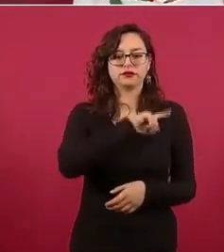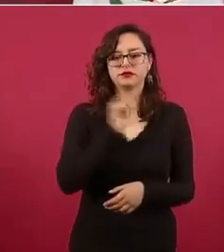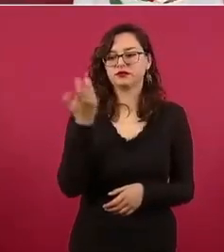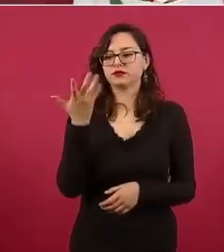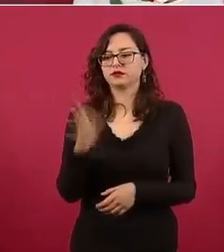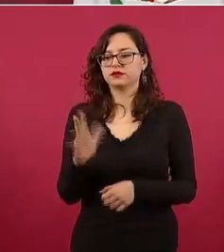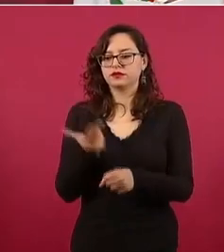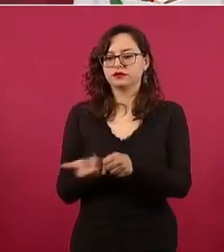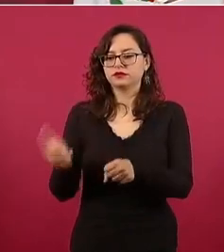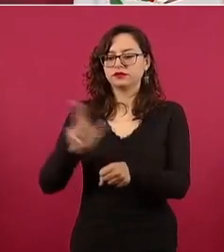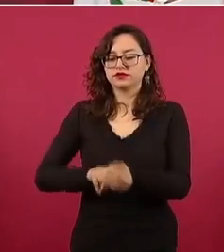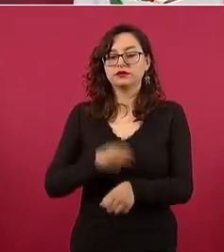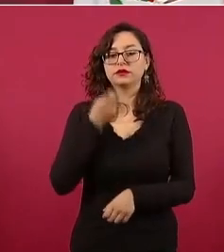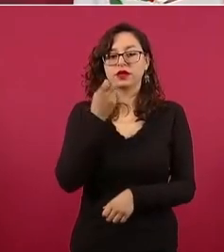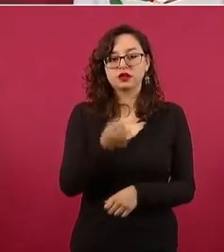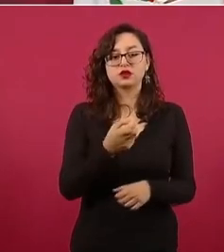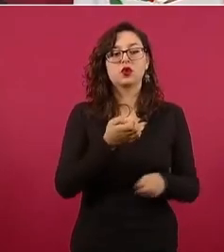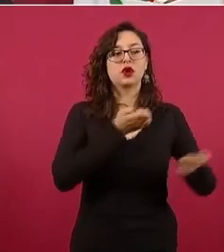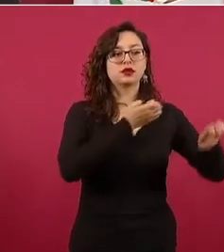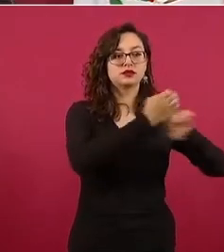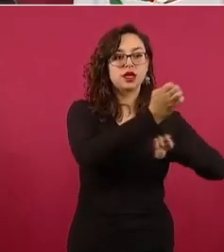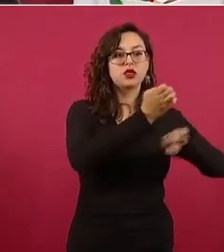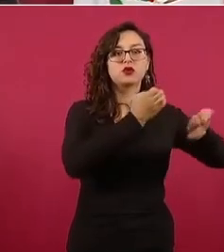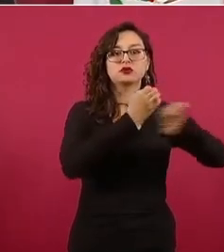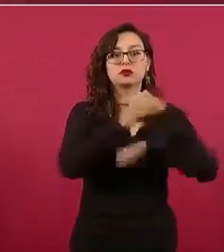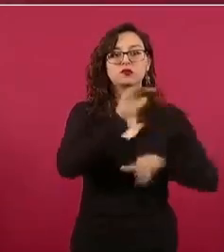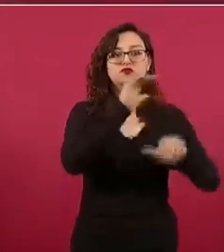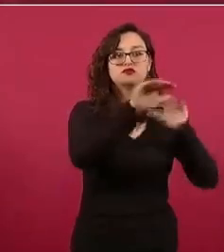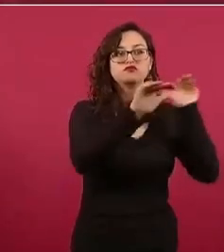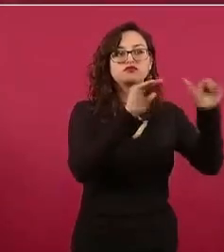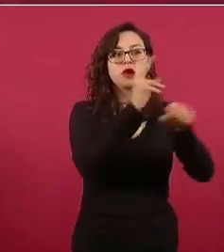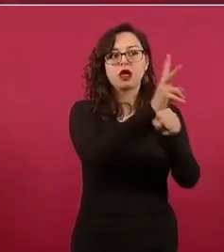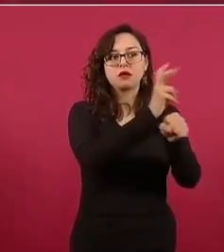estado por estado. Es también voluntario.